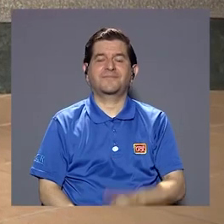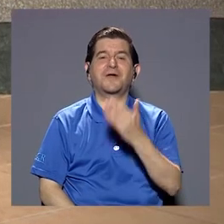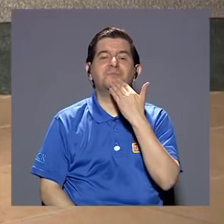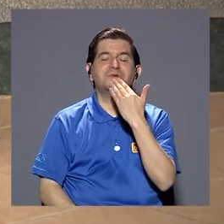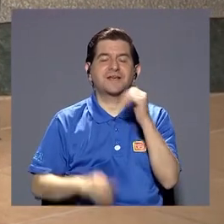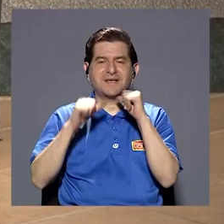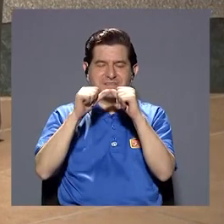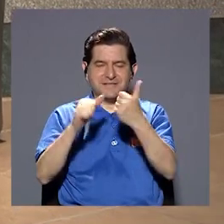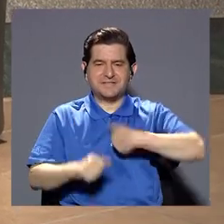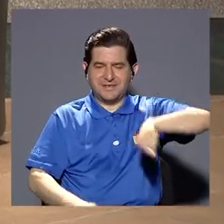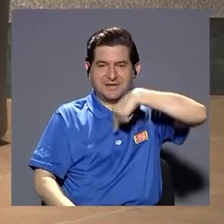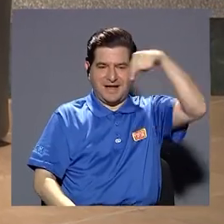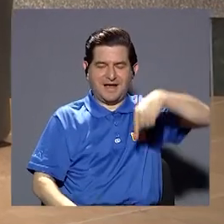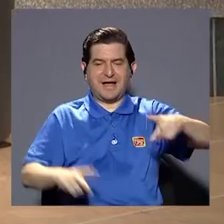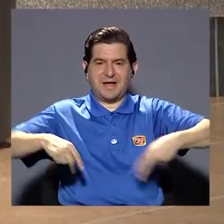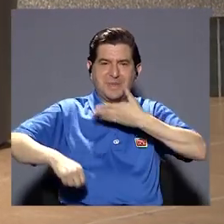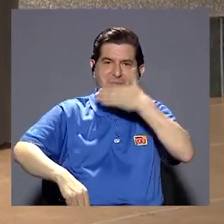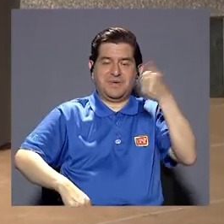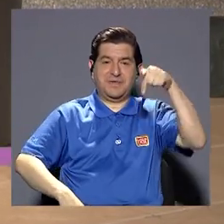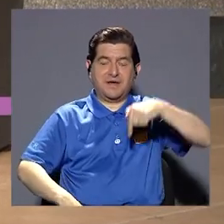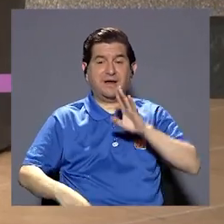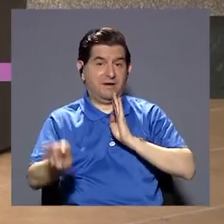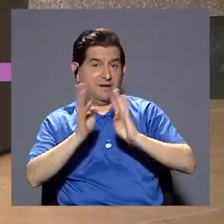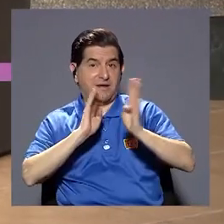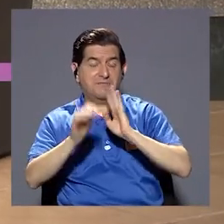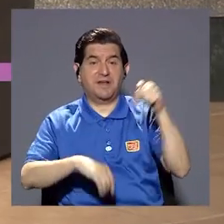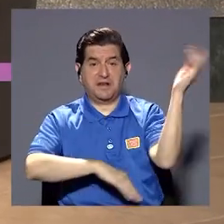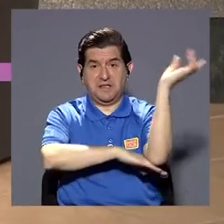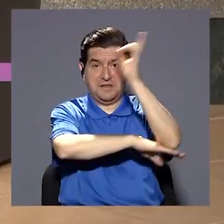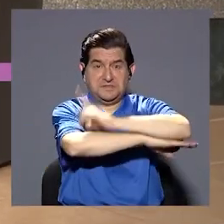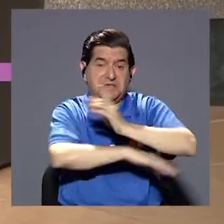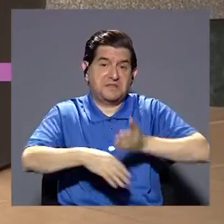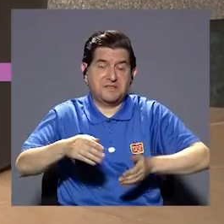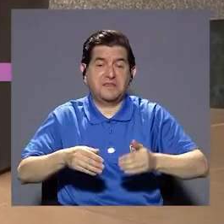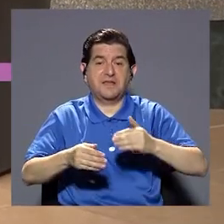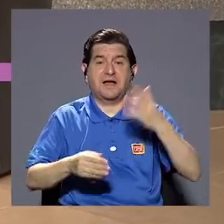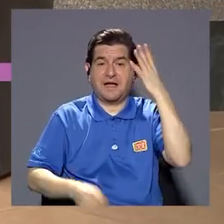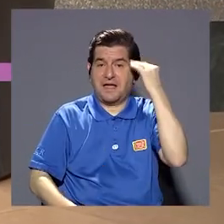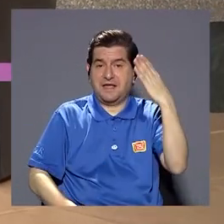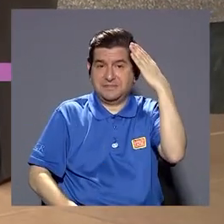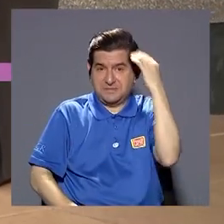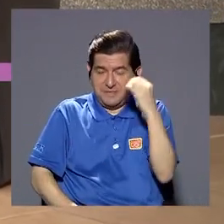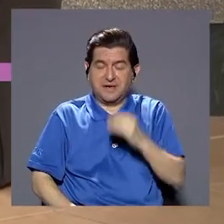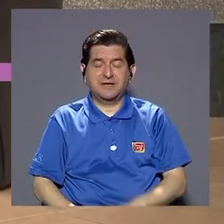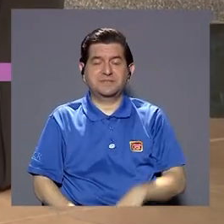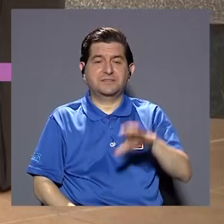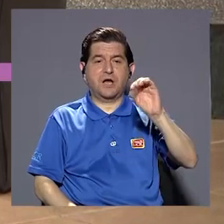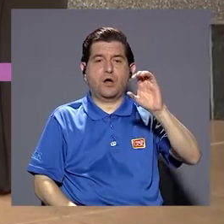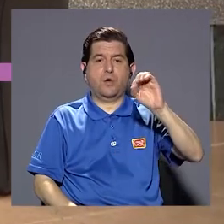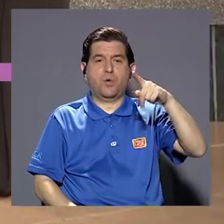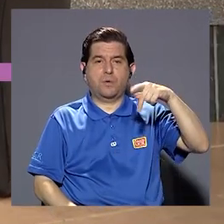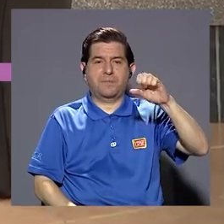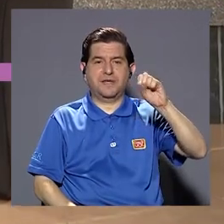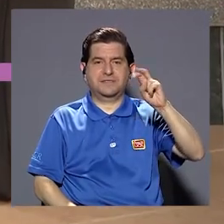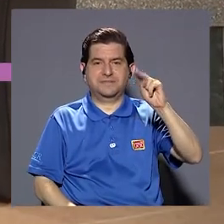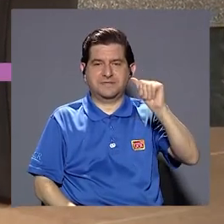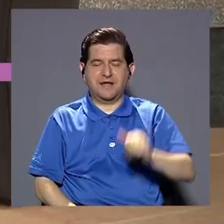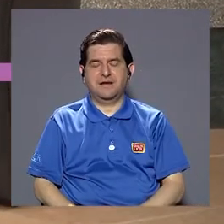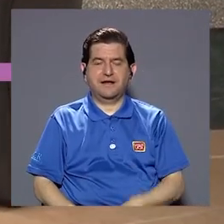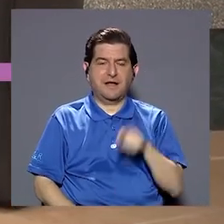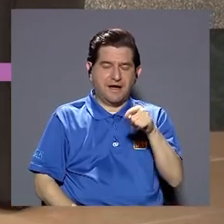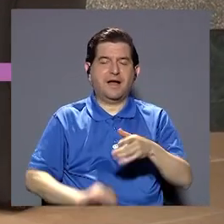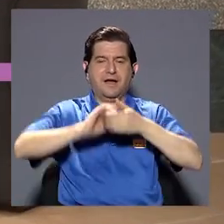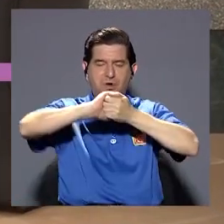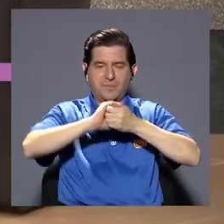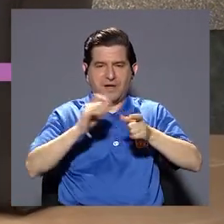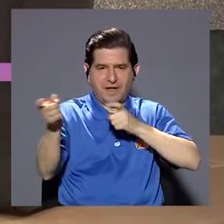Hola, gracias por continuar con nosotros en Vivir Mejor estamos conversando el día de hoy acerca de la experiencia de Copesana como una cooperativa